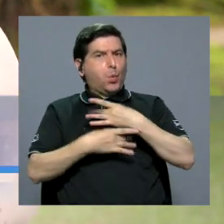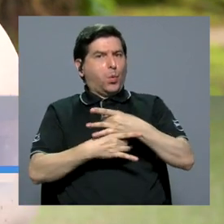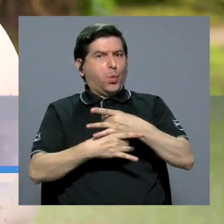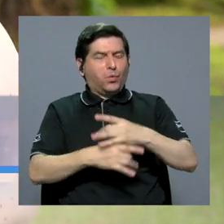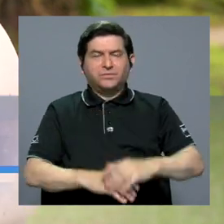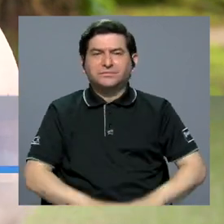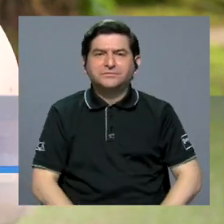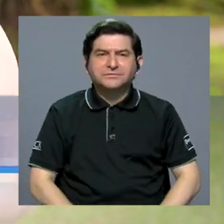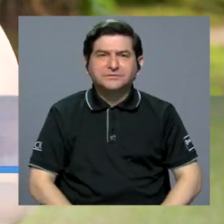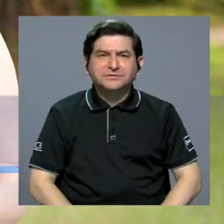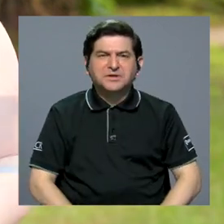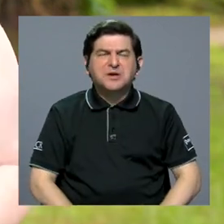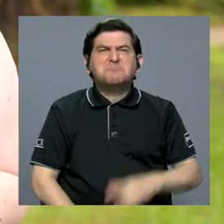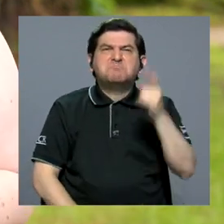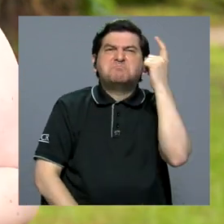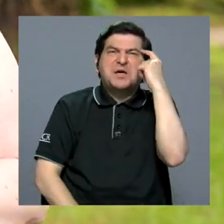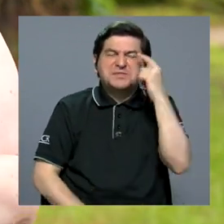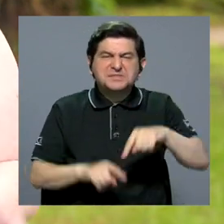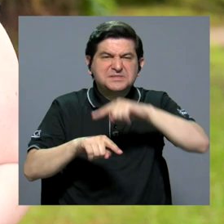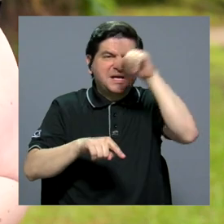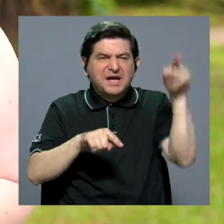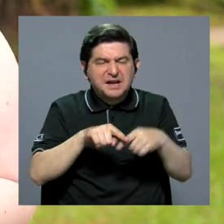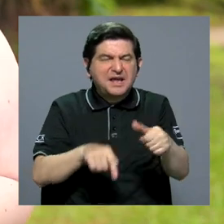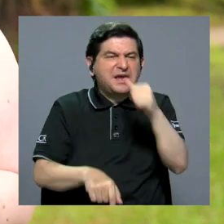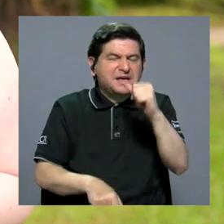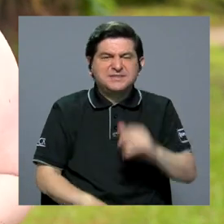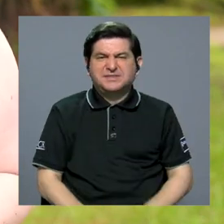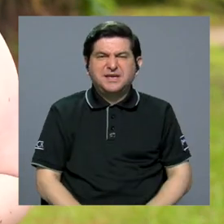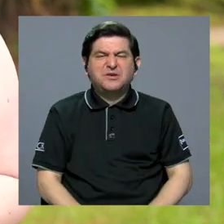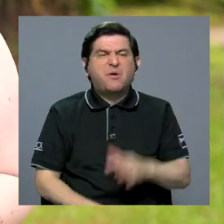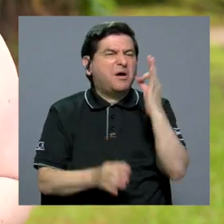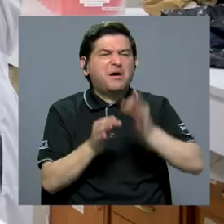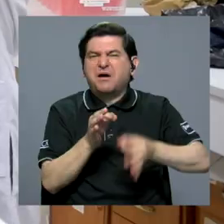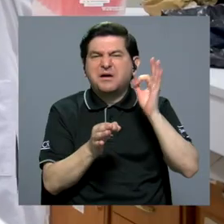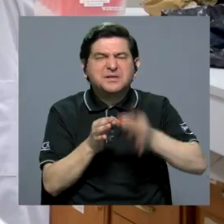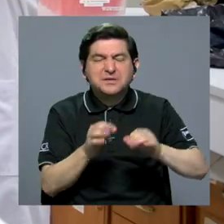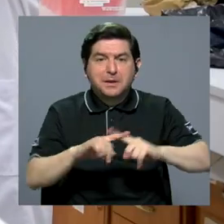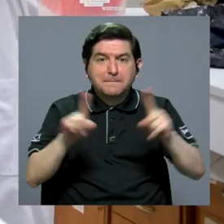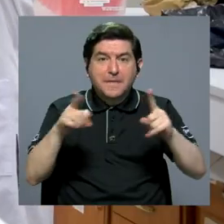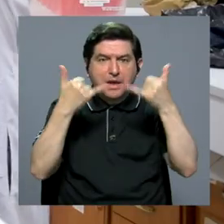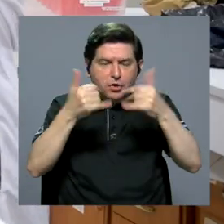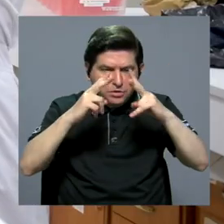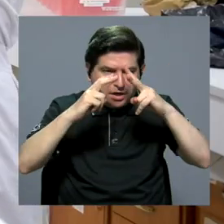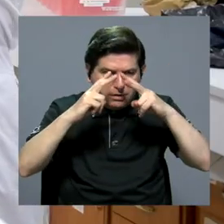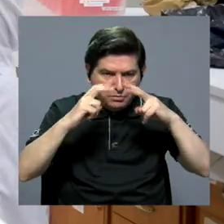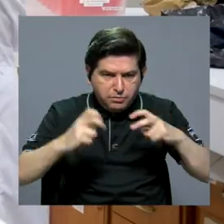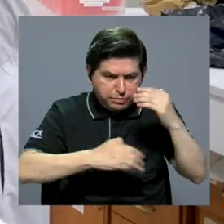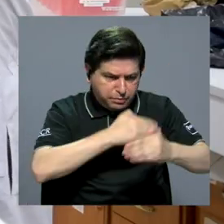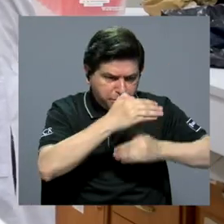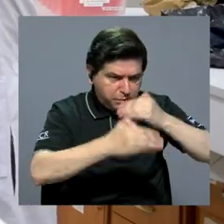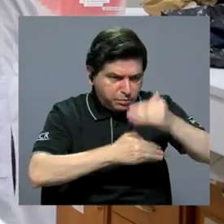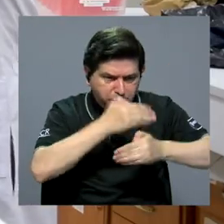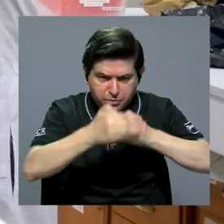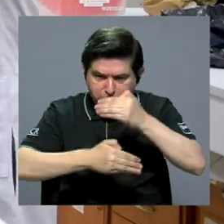Entonces solemos pensar en el ciclo hidrológico como algo que es relativamente sencillo, pero cuando empezamos a analizar los procesos tienen una